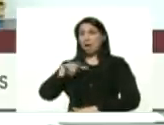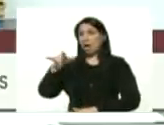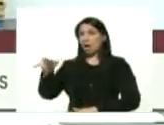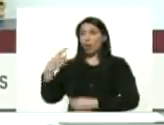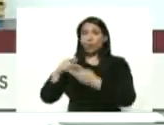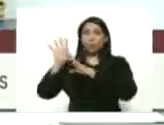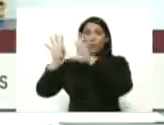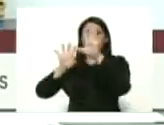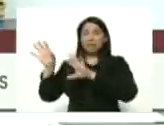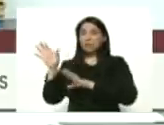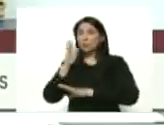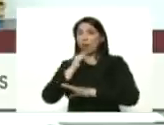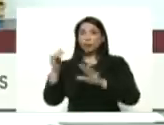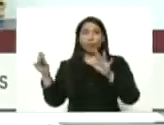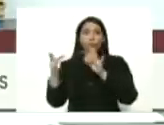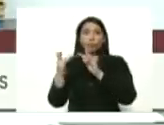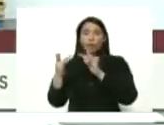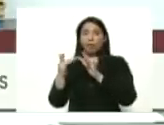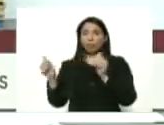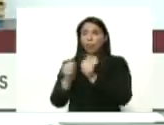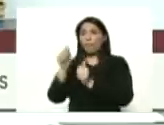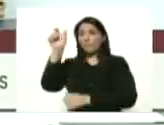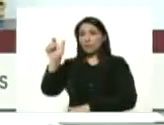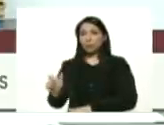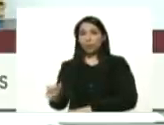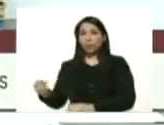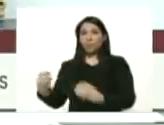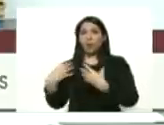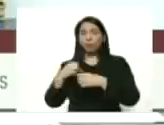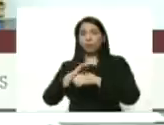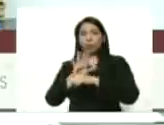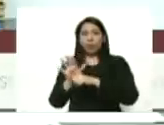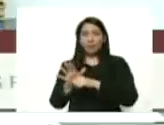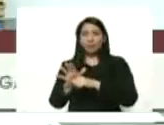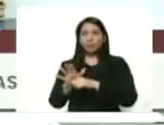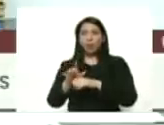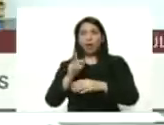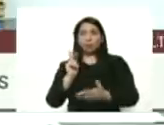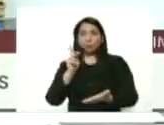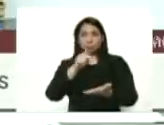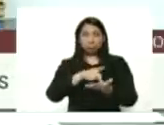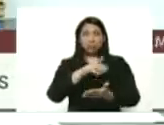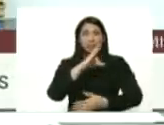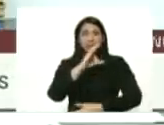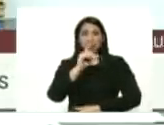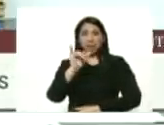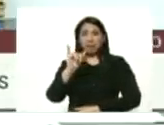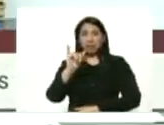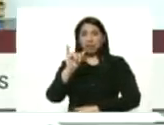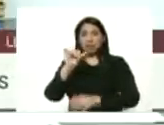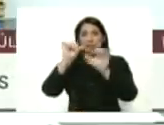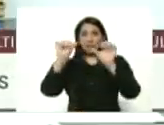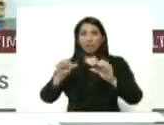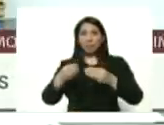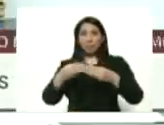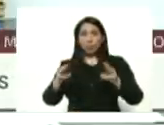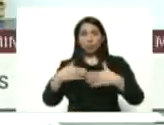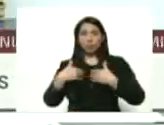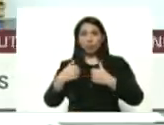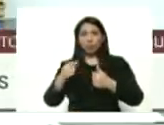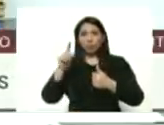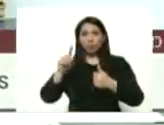contacto con personas contagiadas con coronavirus acudió a un centro sentinela del sistema público de salud